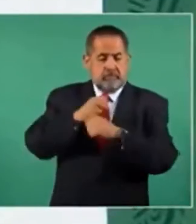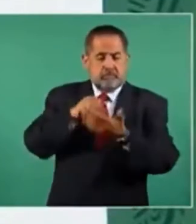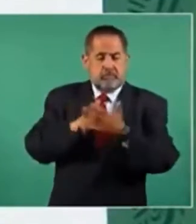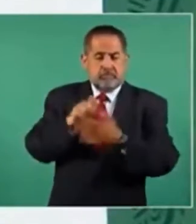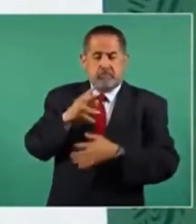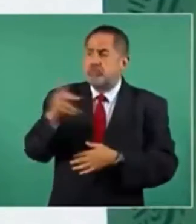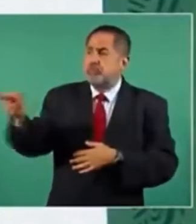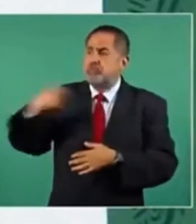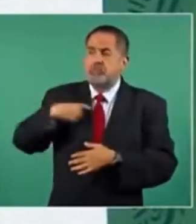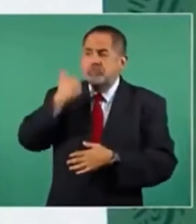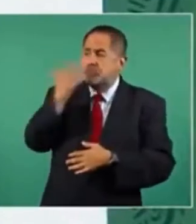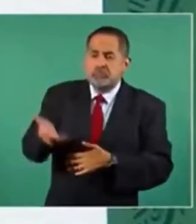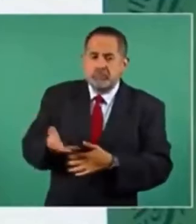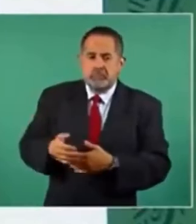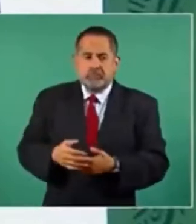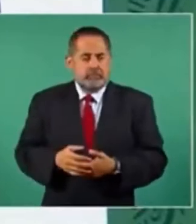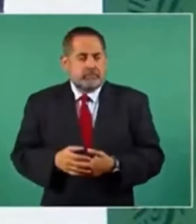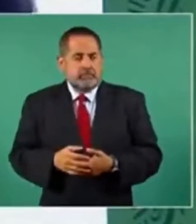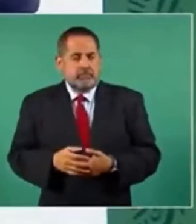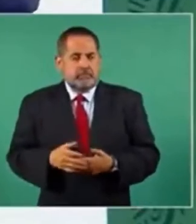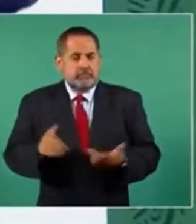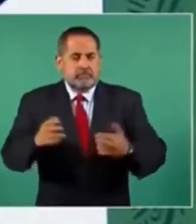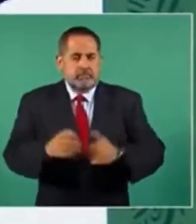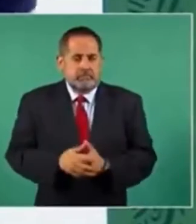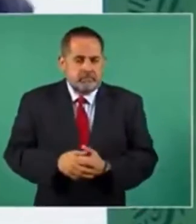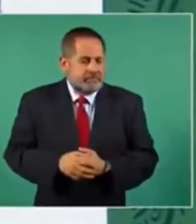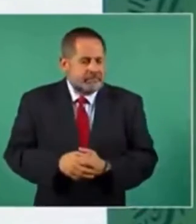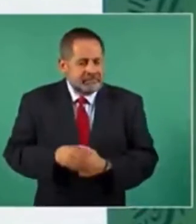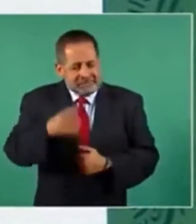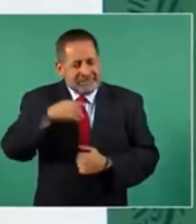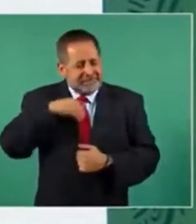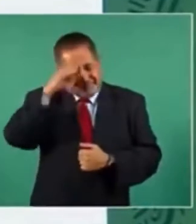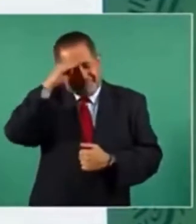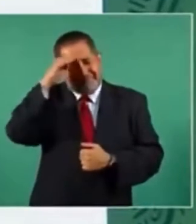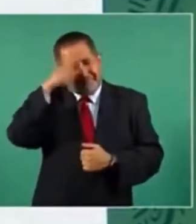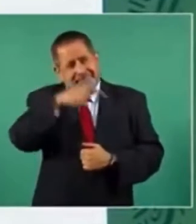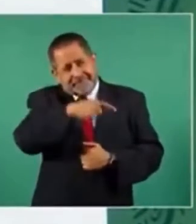La verdad que... ¿Cómo voy a estar pensando en eso?